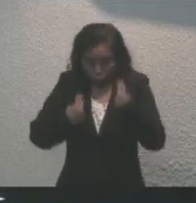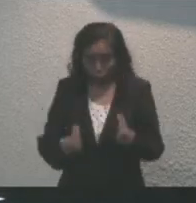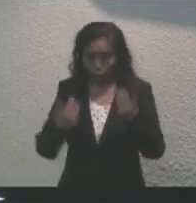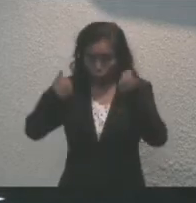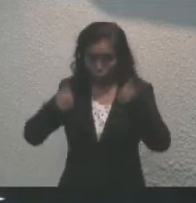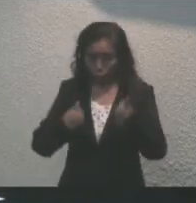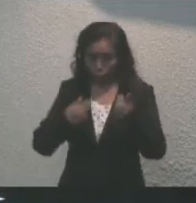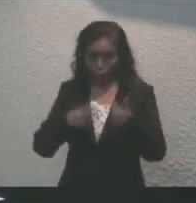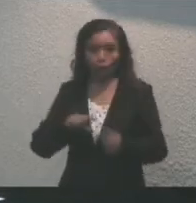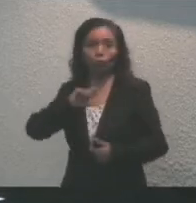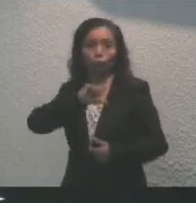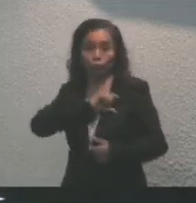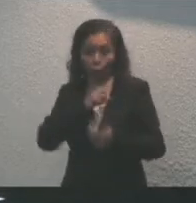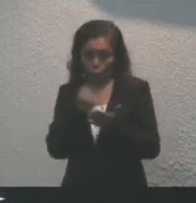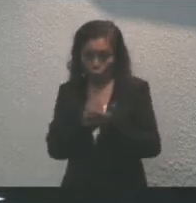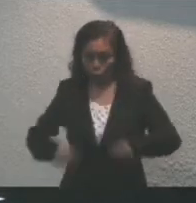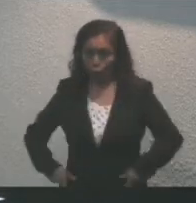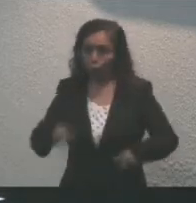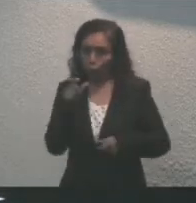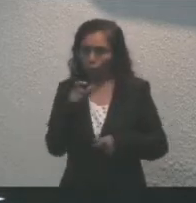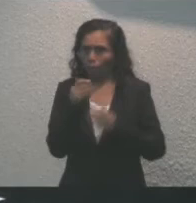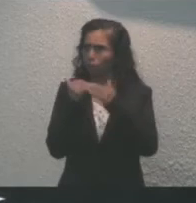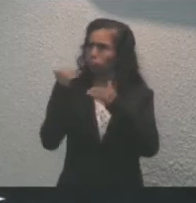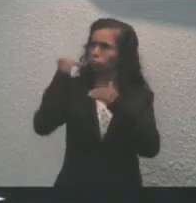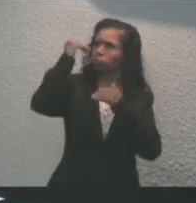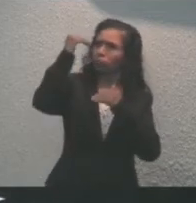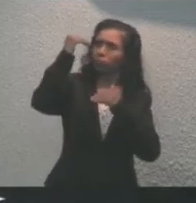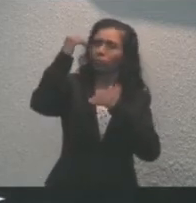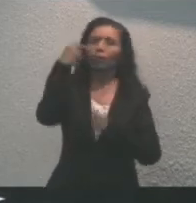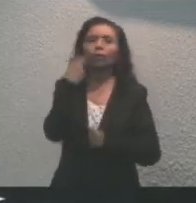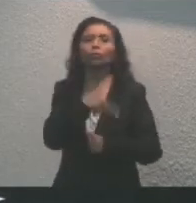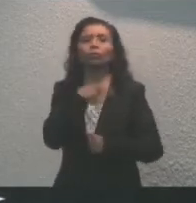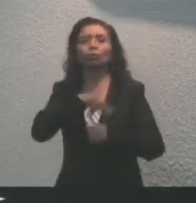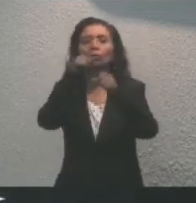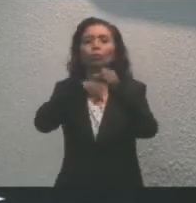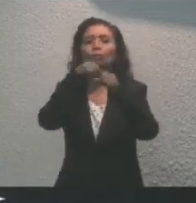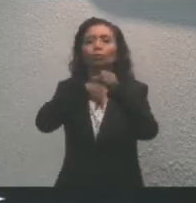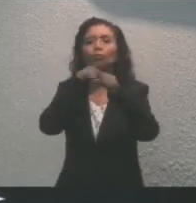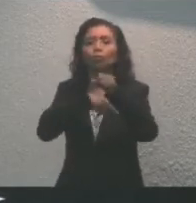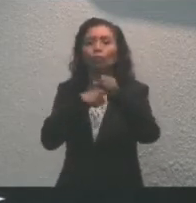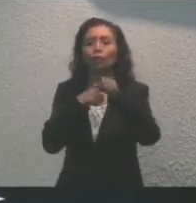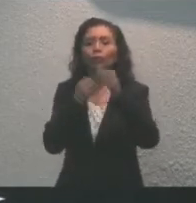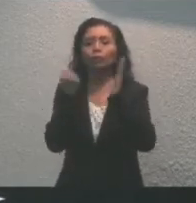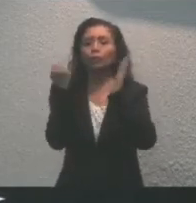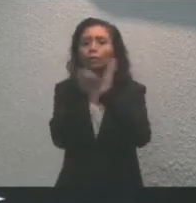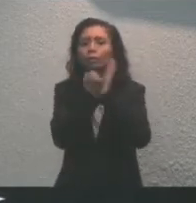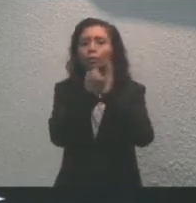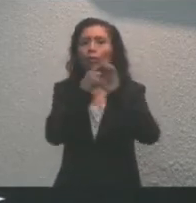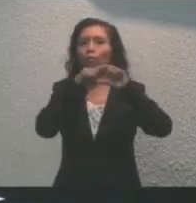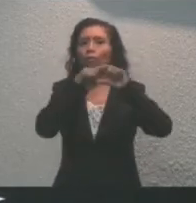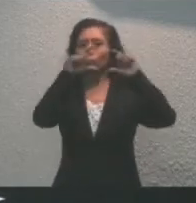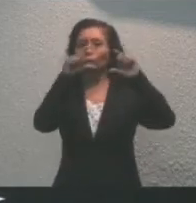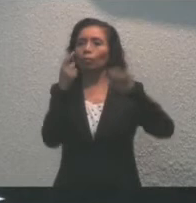su placa y pongan en alto el nombre, los colores y el estandarte de la